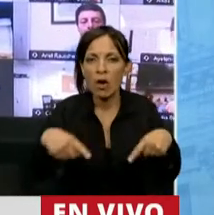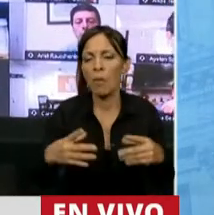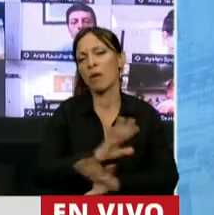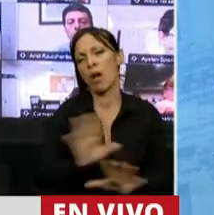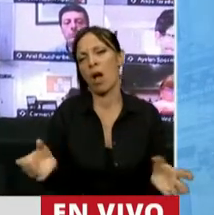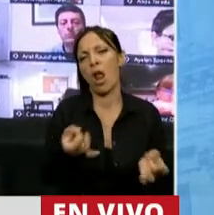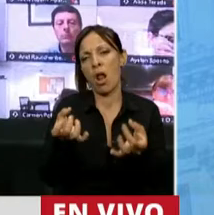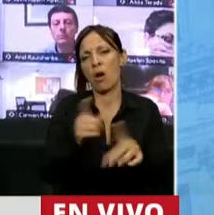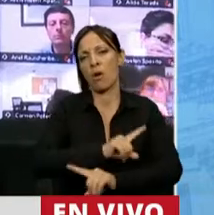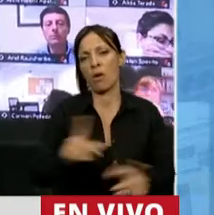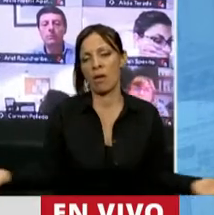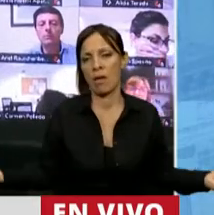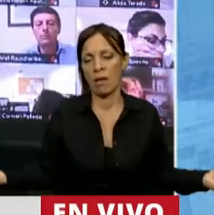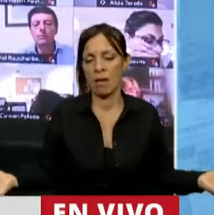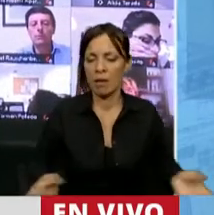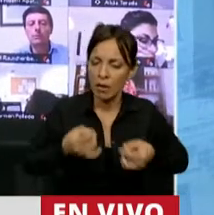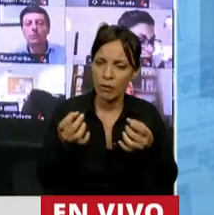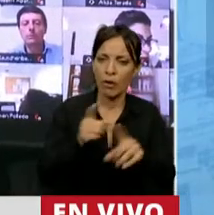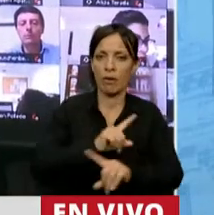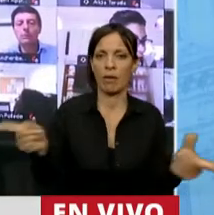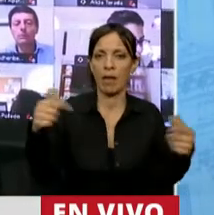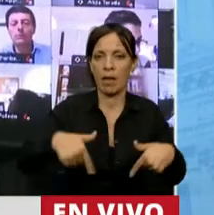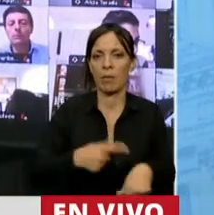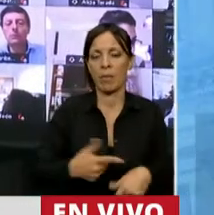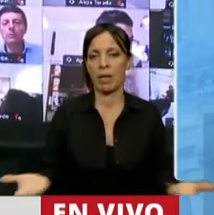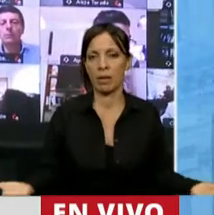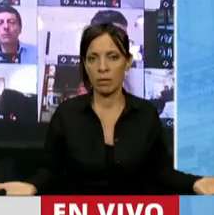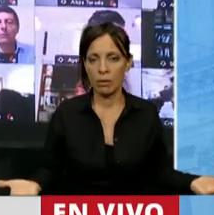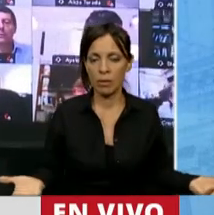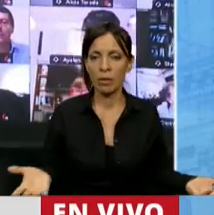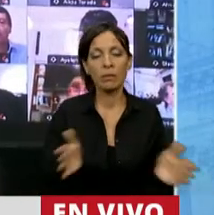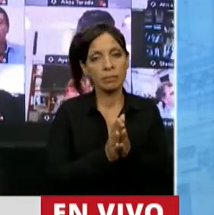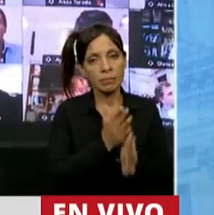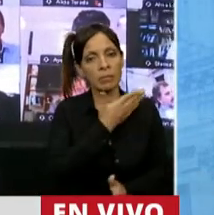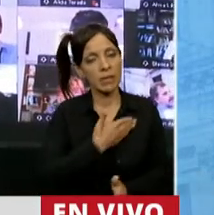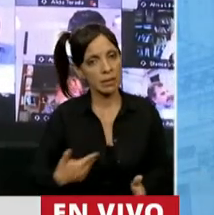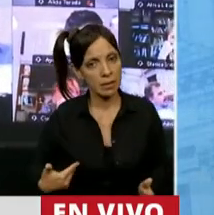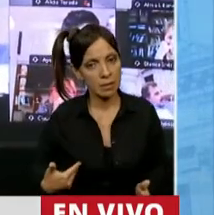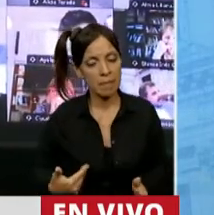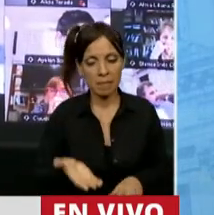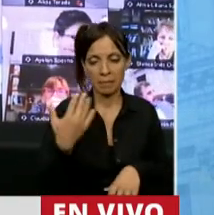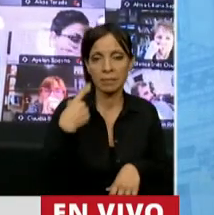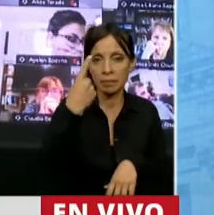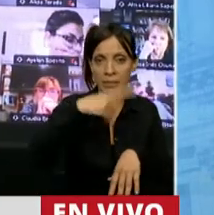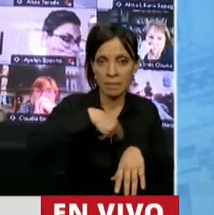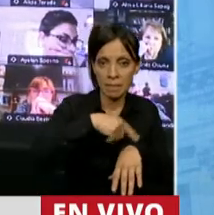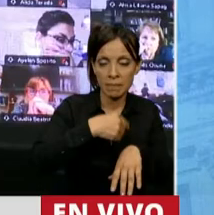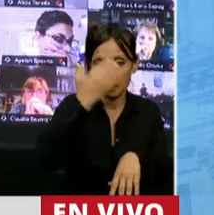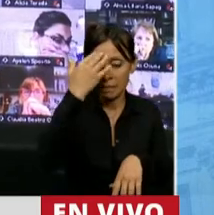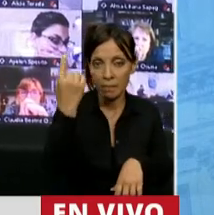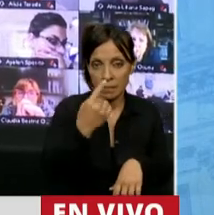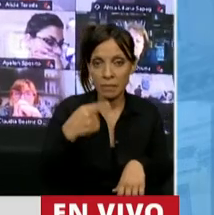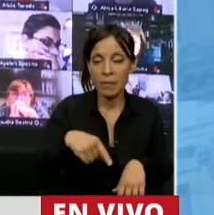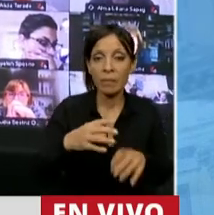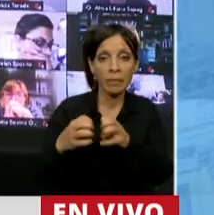jodamos, señores y señoras, no jodamos a esta altura. Y, señor Presidente, hace exactamente una hora quince que esta